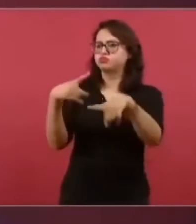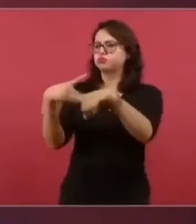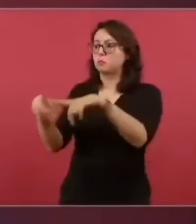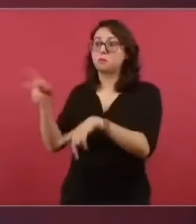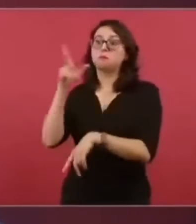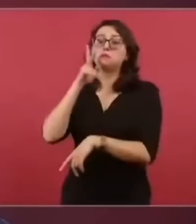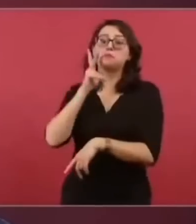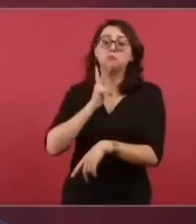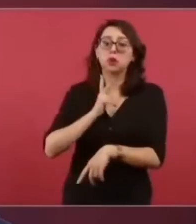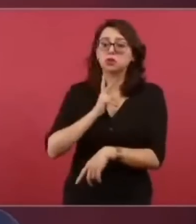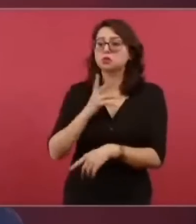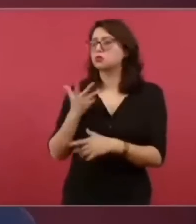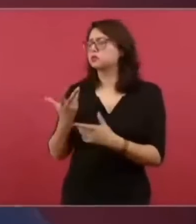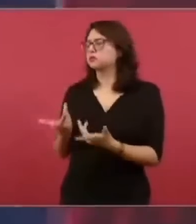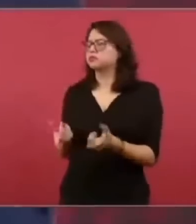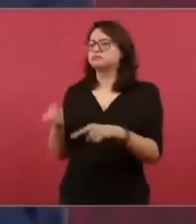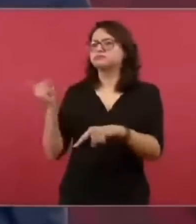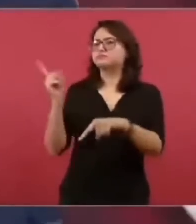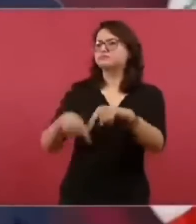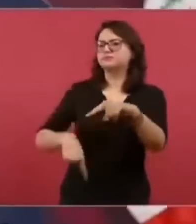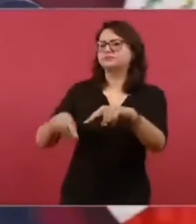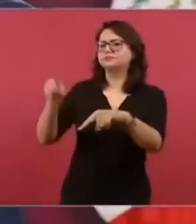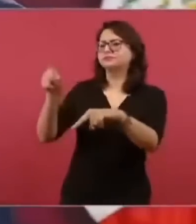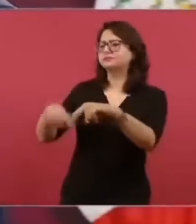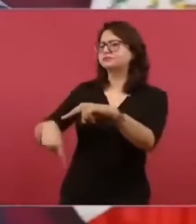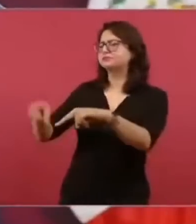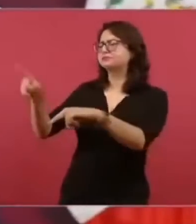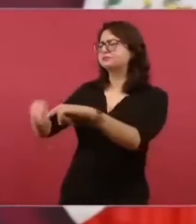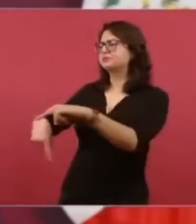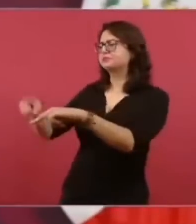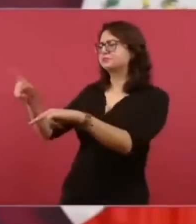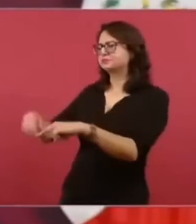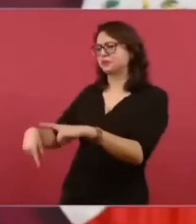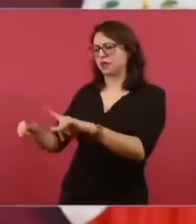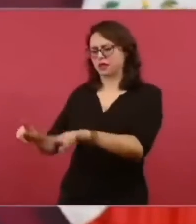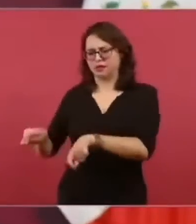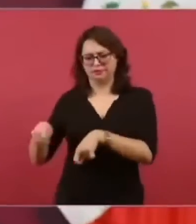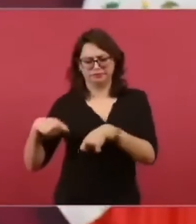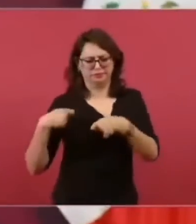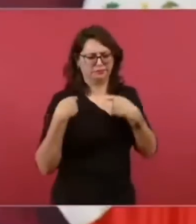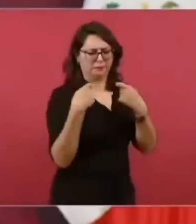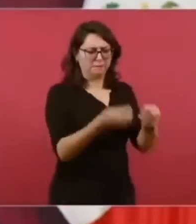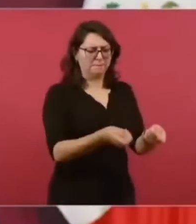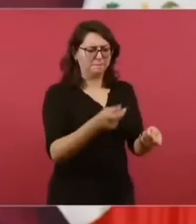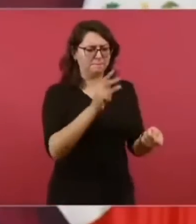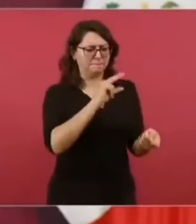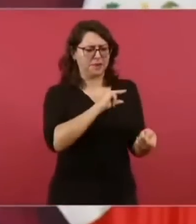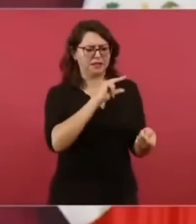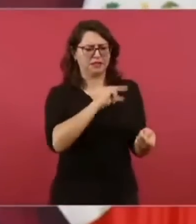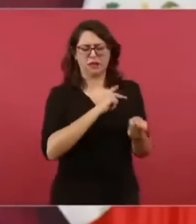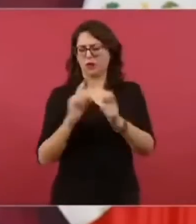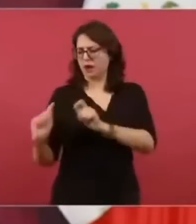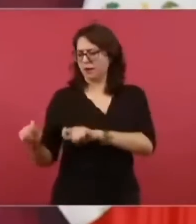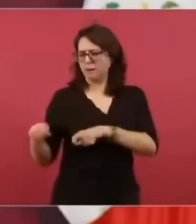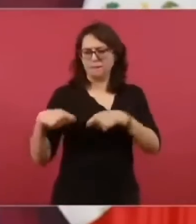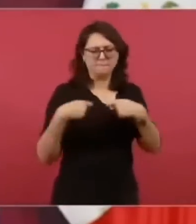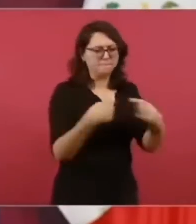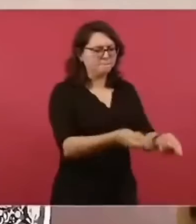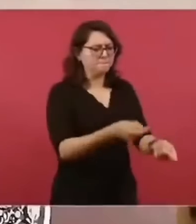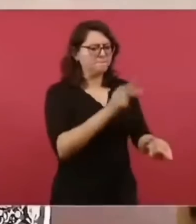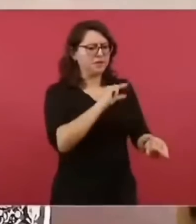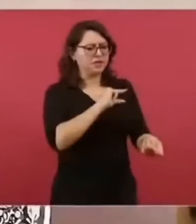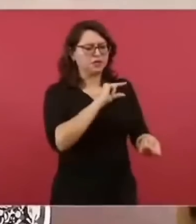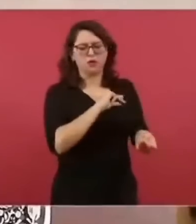oligarquía, a una minoría rapaz, que era la que se